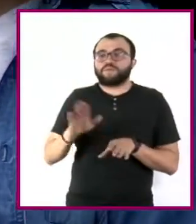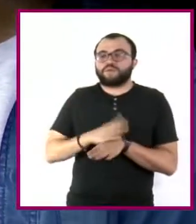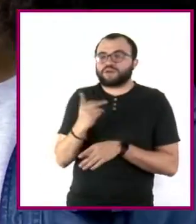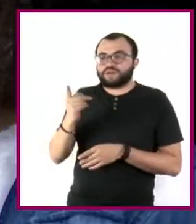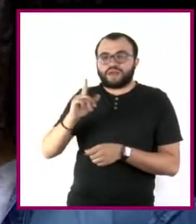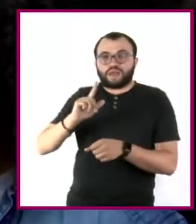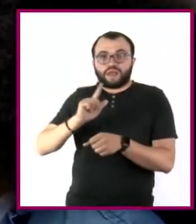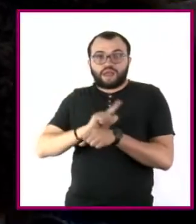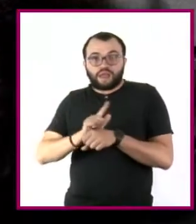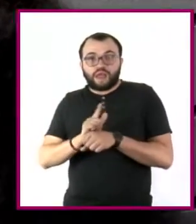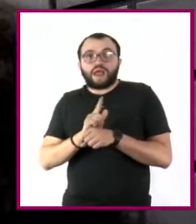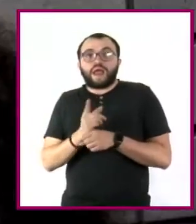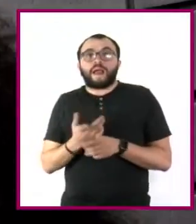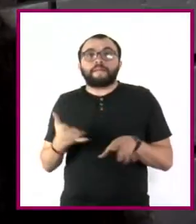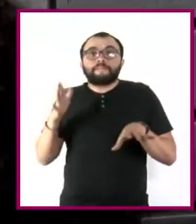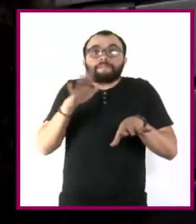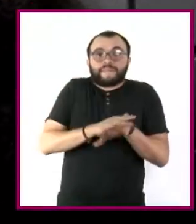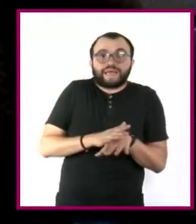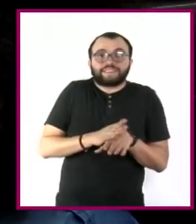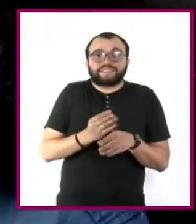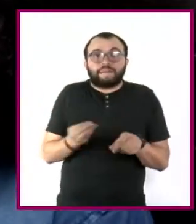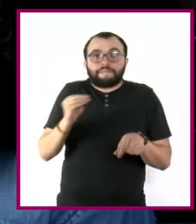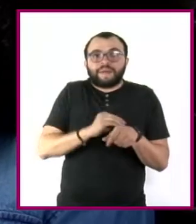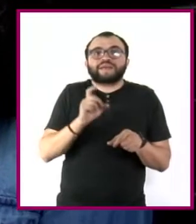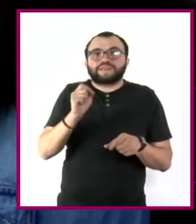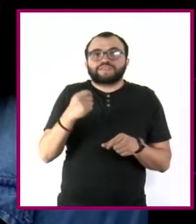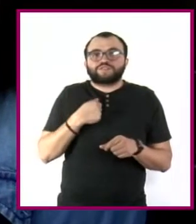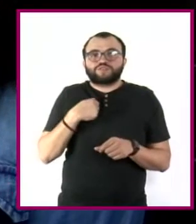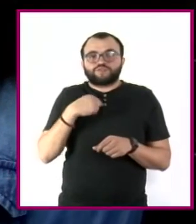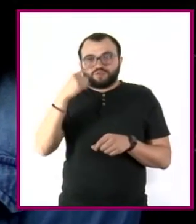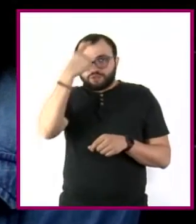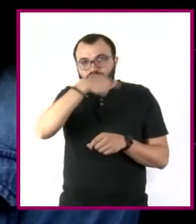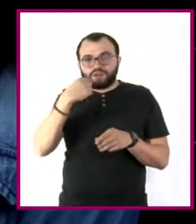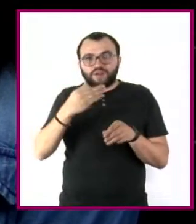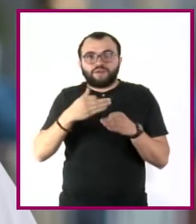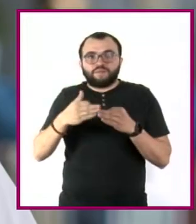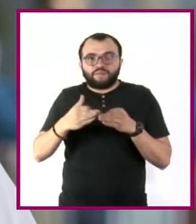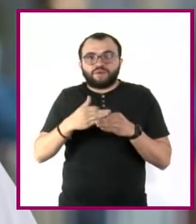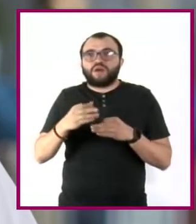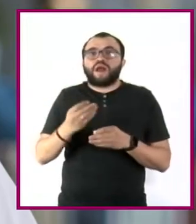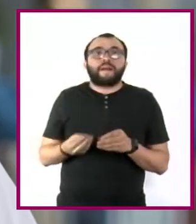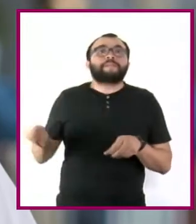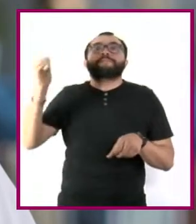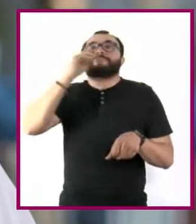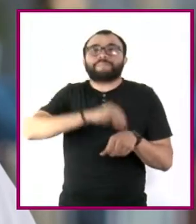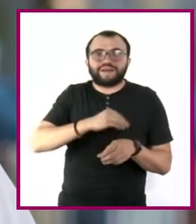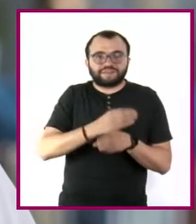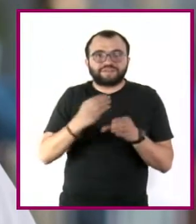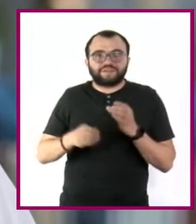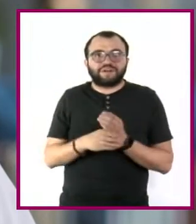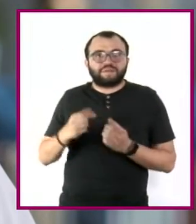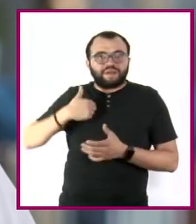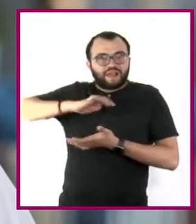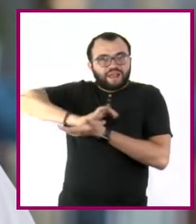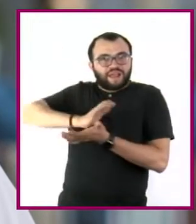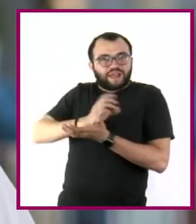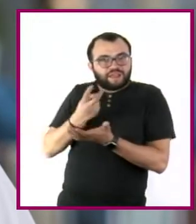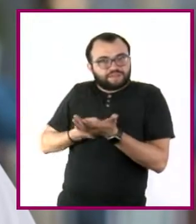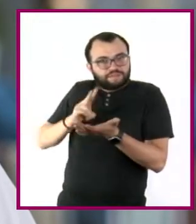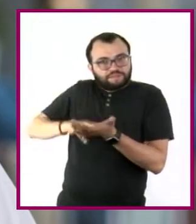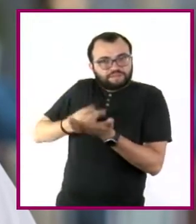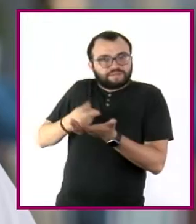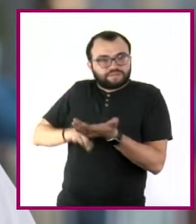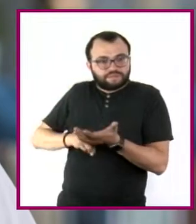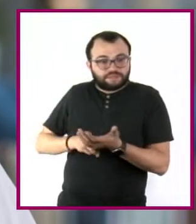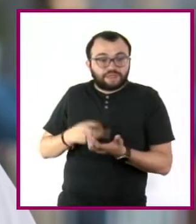sexual se agrava si además su color de piel o su origen étnico no es el hegemónico. La discriminación puede tomar diversas formas, desde